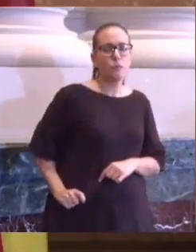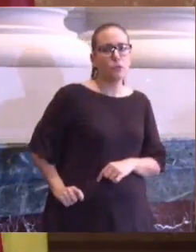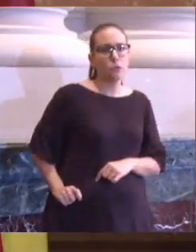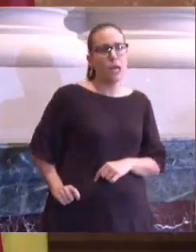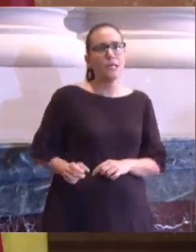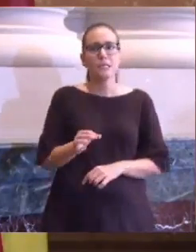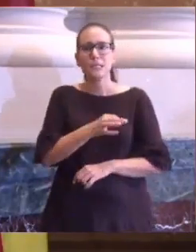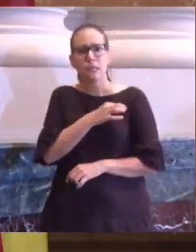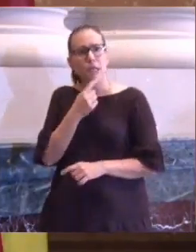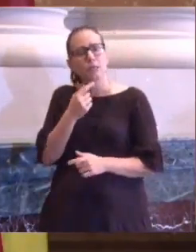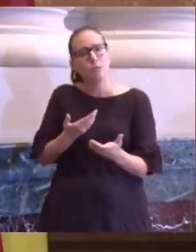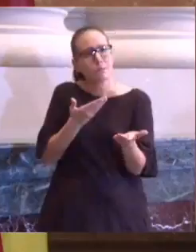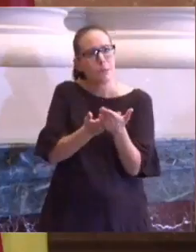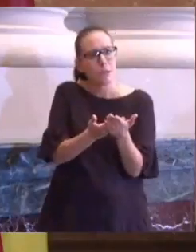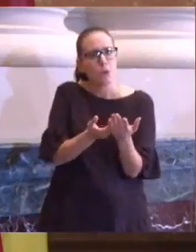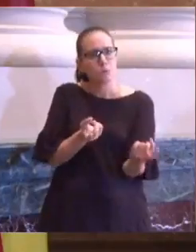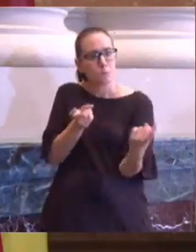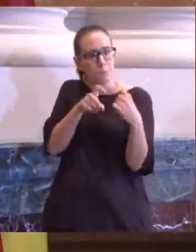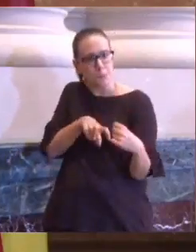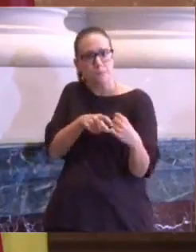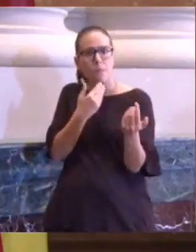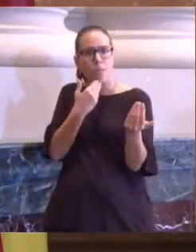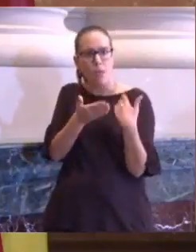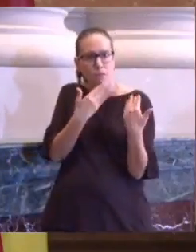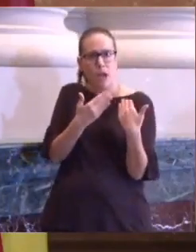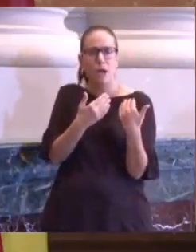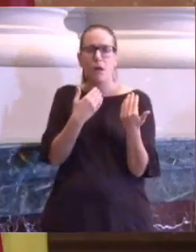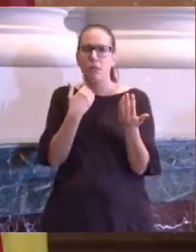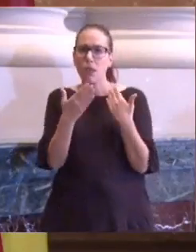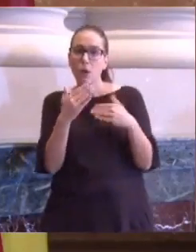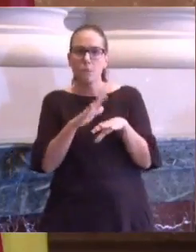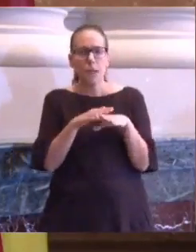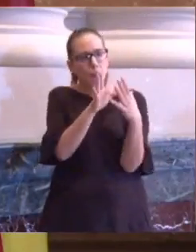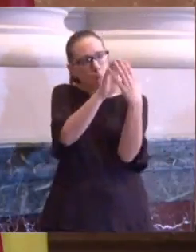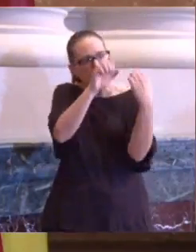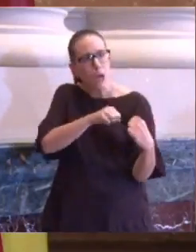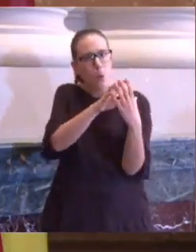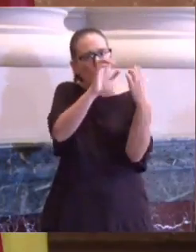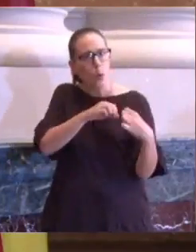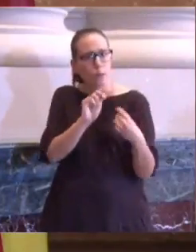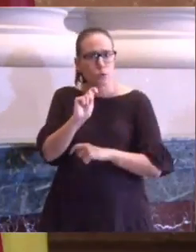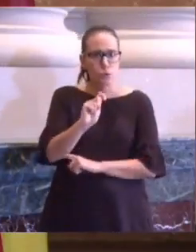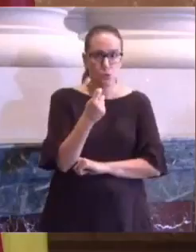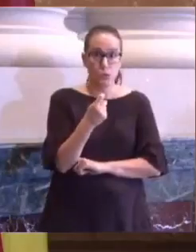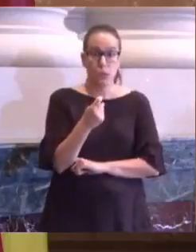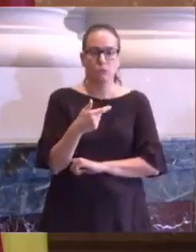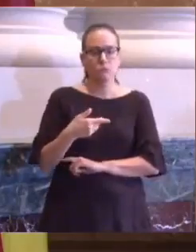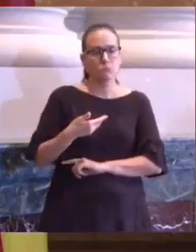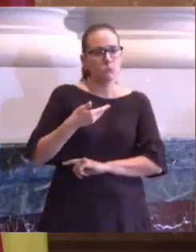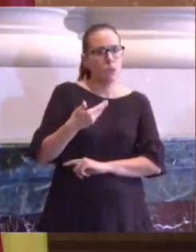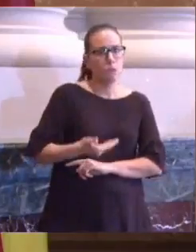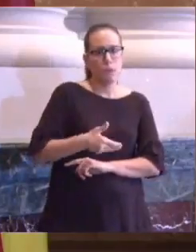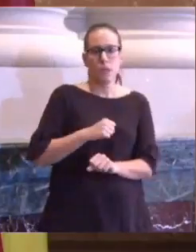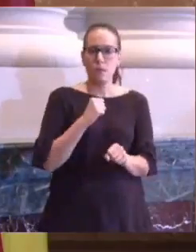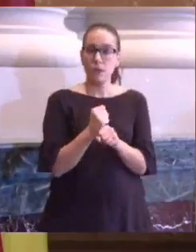y sindicales para hablar, para dialogar, para establecer acuerdos desde la responsabilidad de todos. Es fundamental trabajar